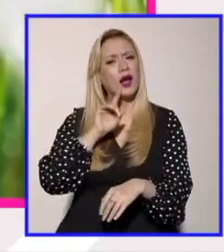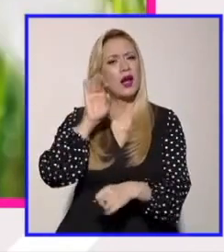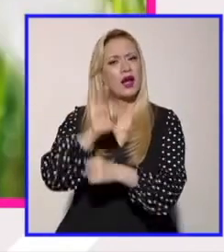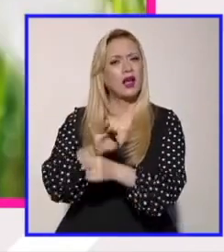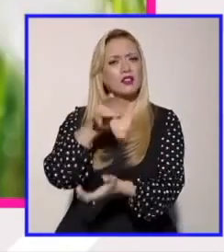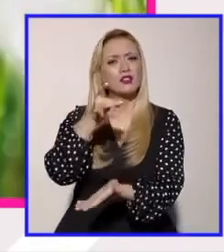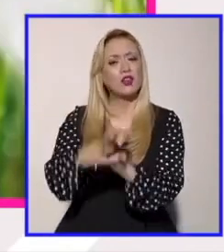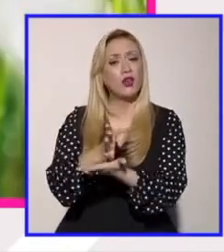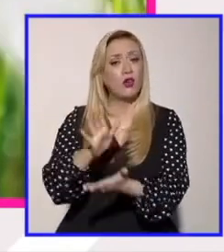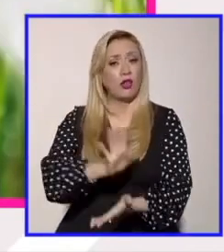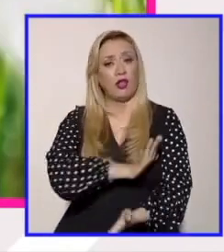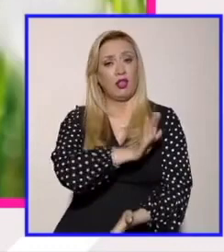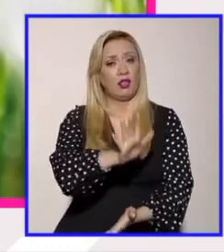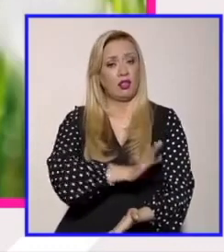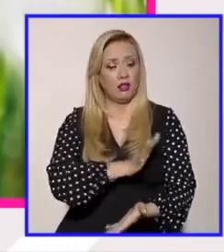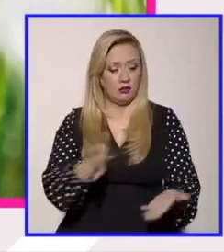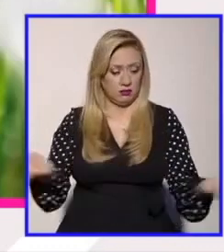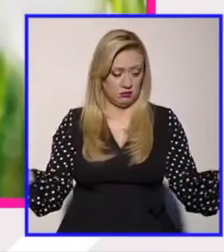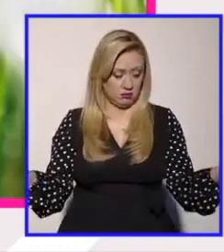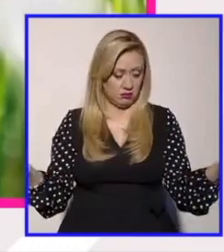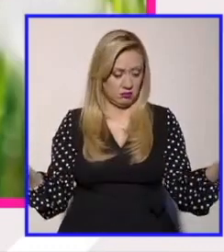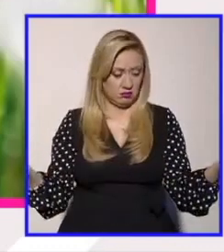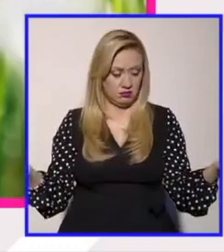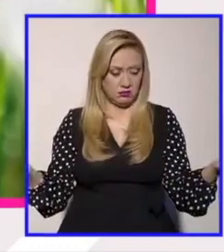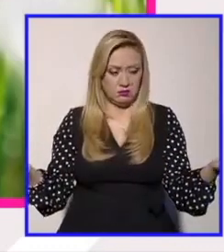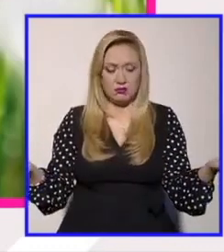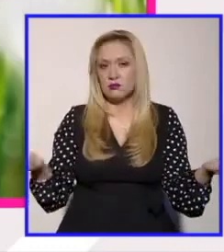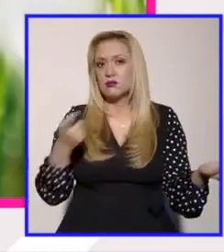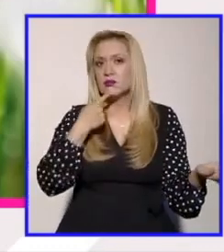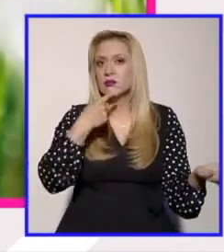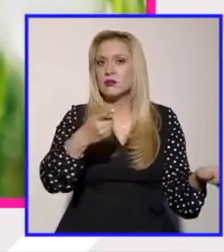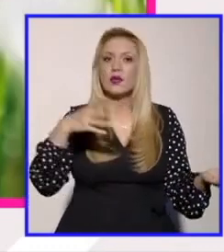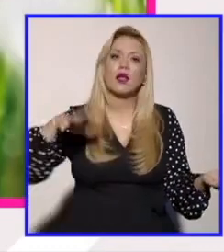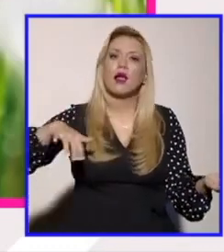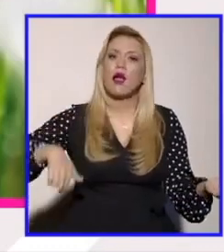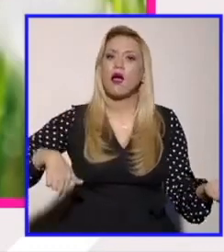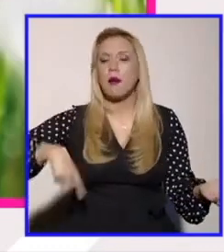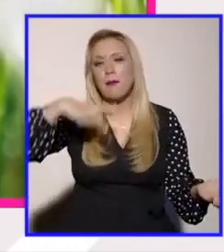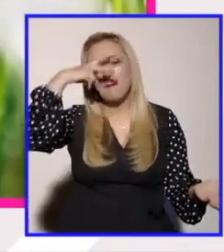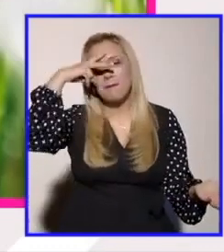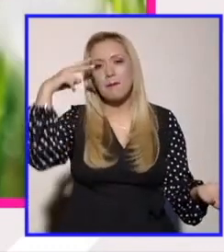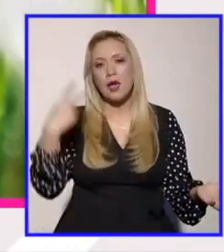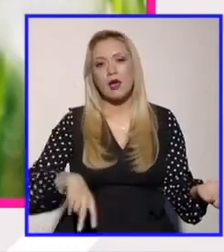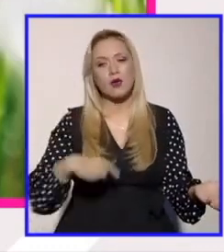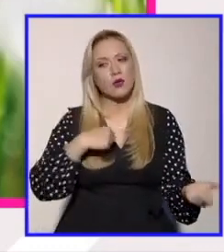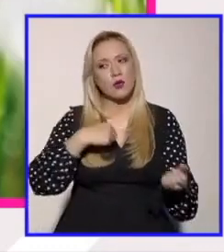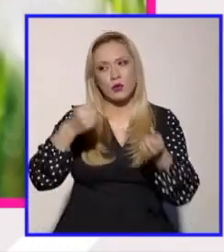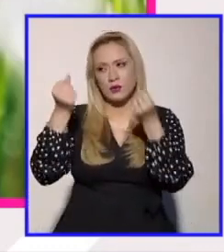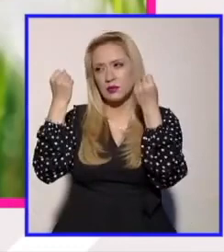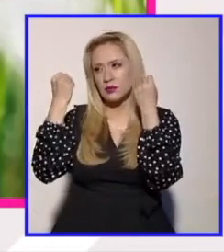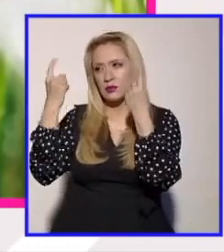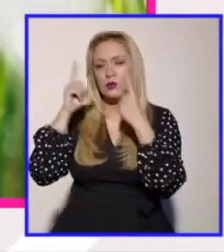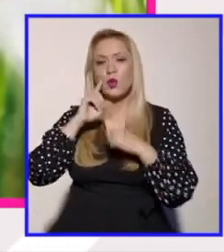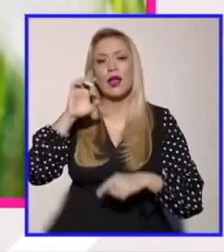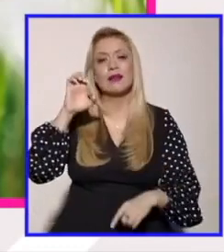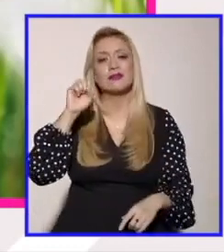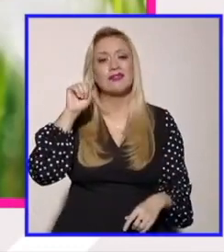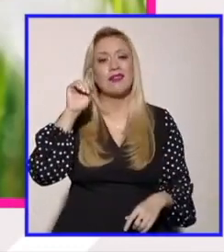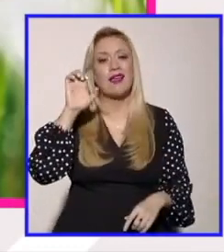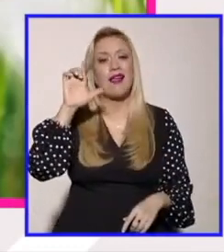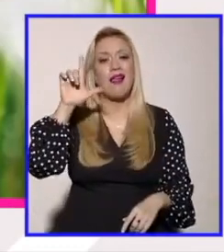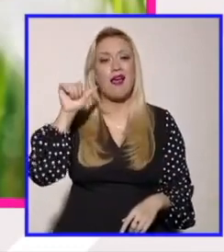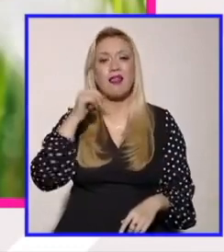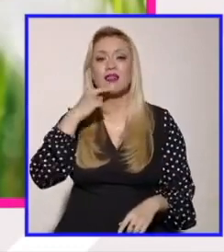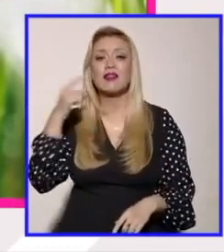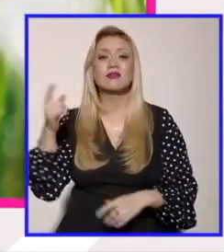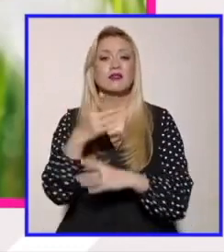y en ese sentido como lo ha dicho por ejemplo en México Estela Serreda quien admiro muchísimo el feminismo siempre ha estado